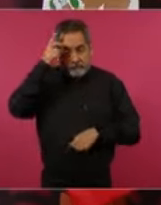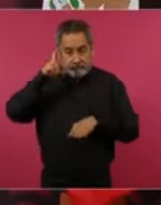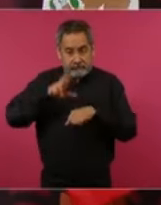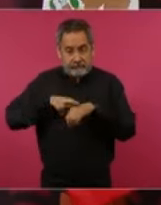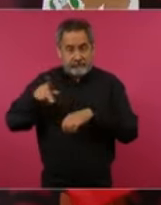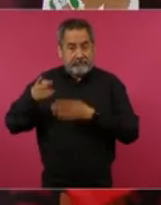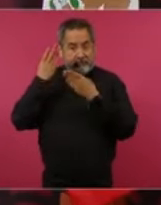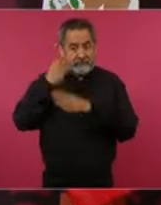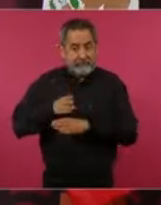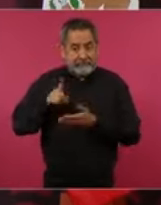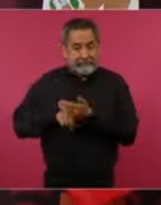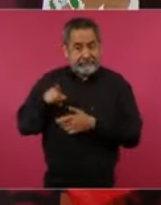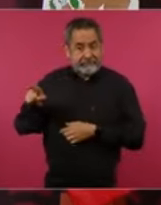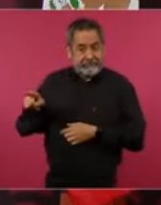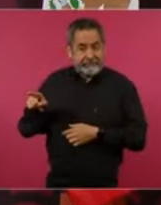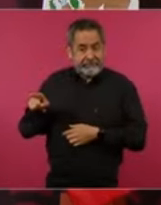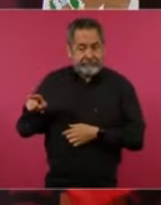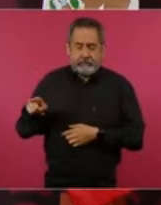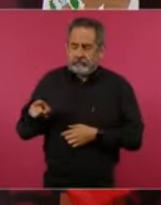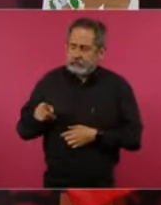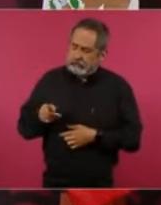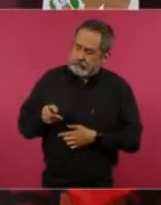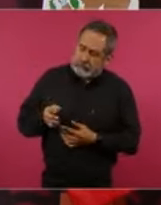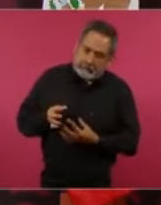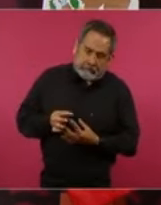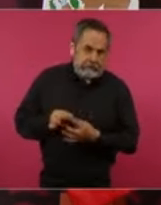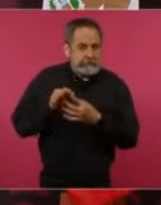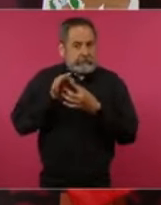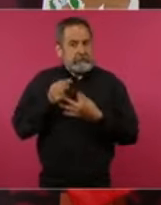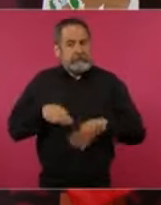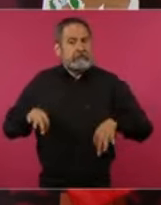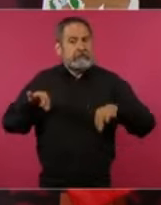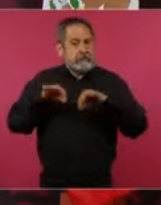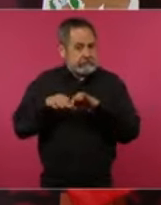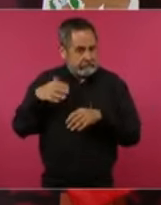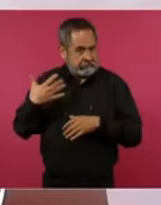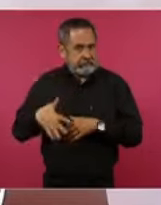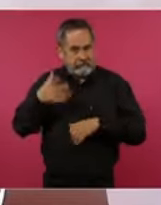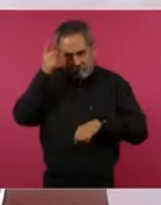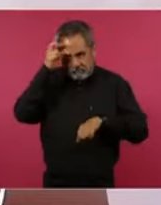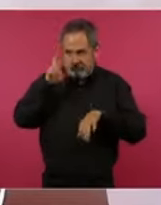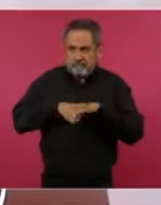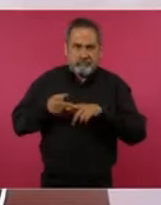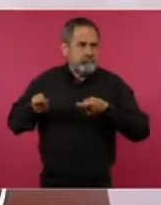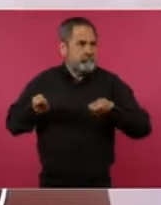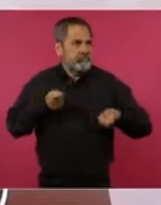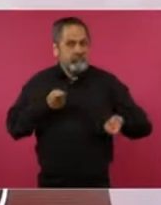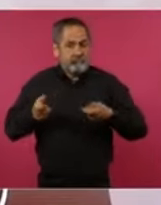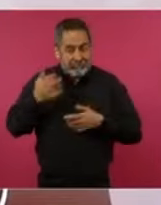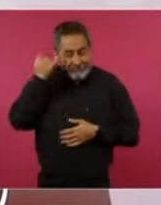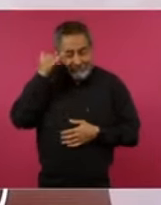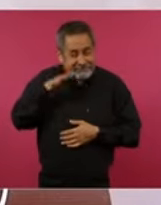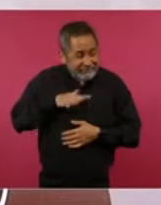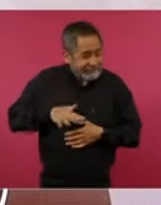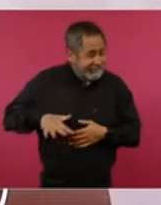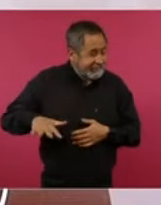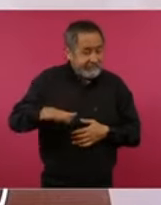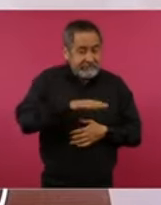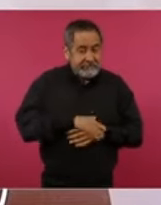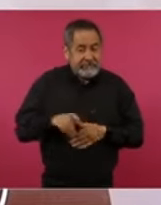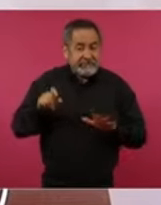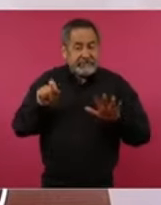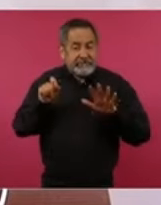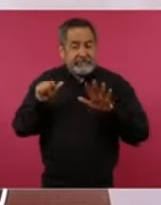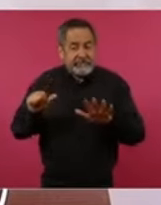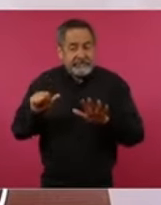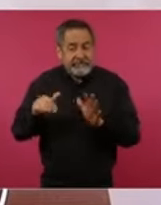es importantísimo, porque imagínense son 26